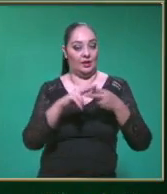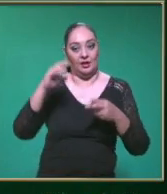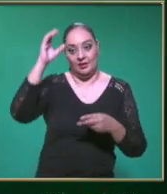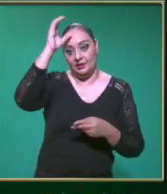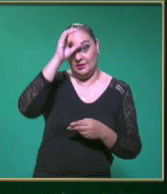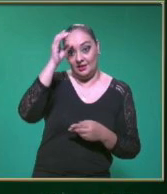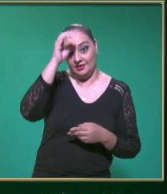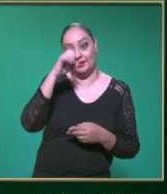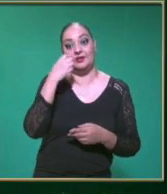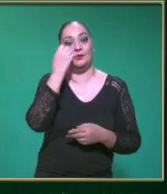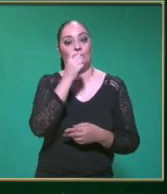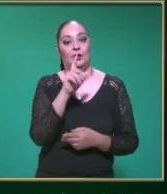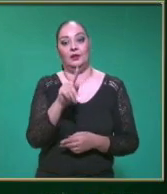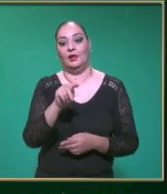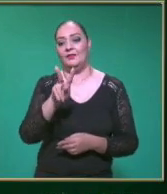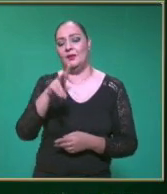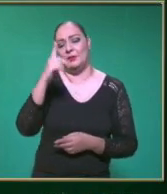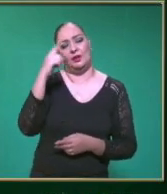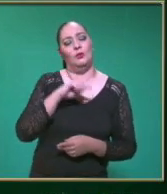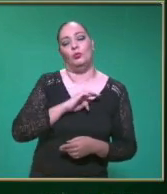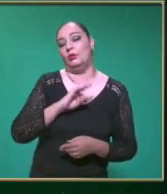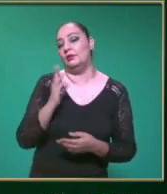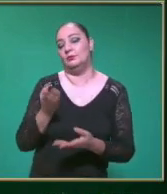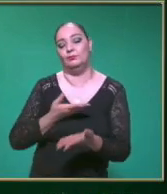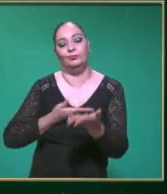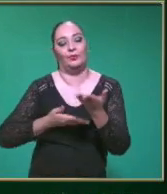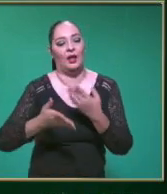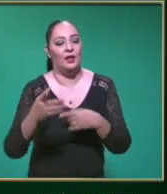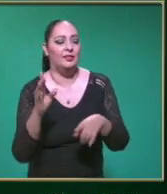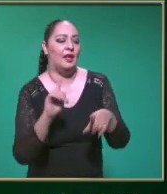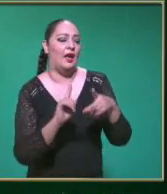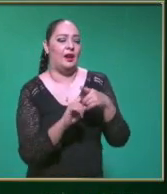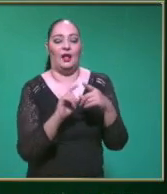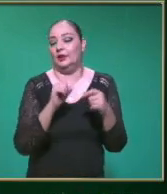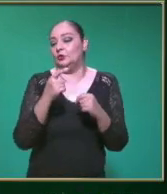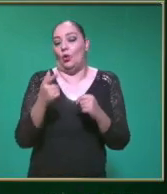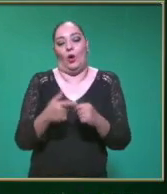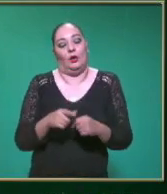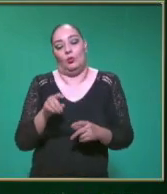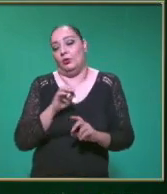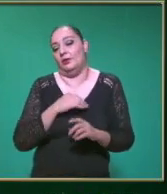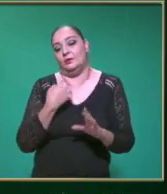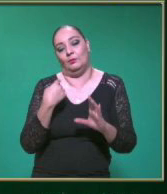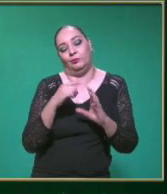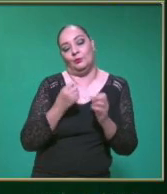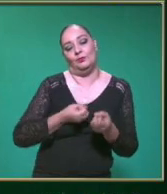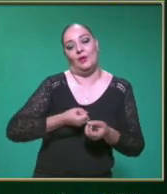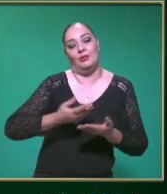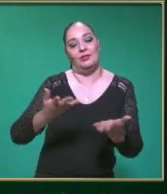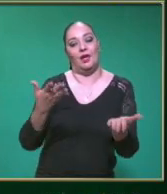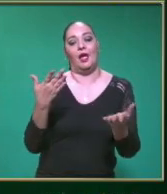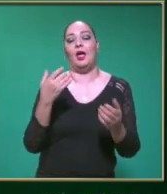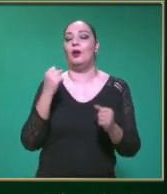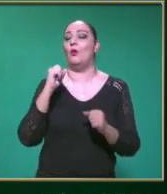CienciasEscuelaTV Para que nos compartas todos tus trabajos Todo lo que realicemos aquí A través del